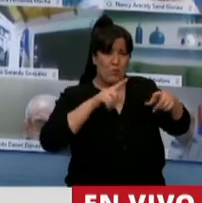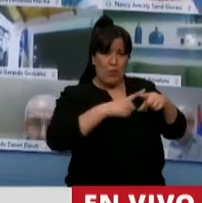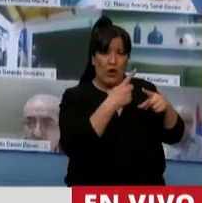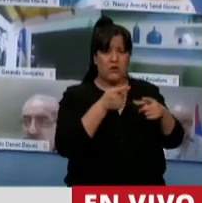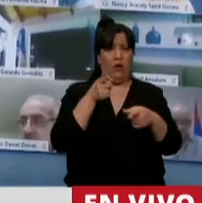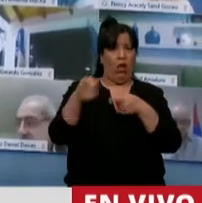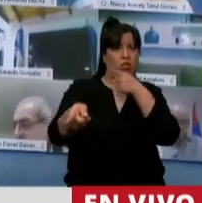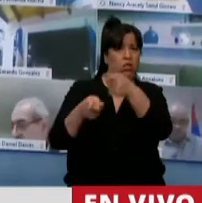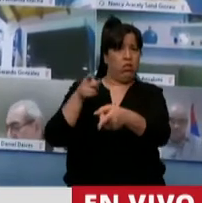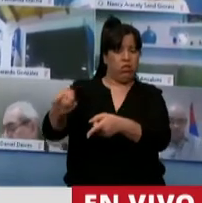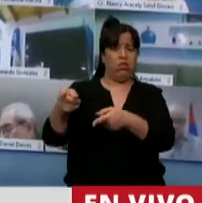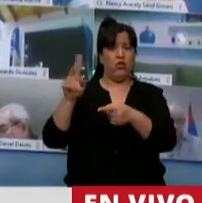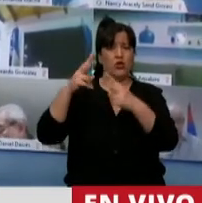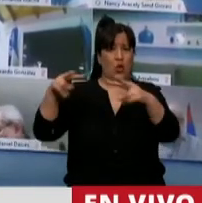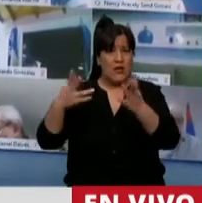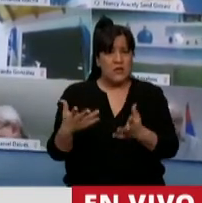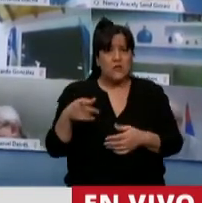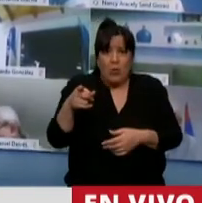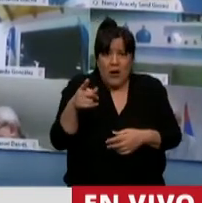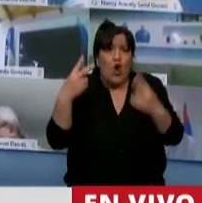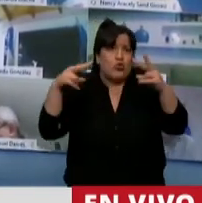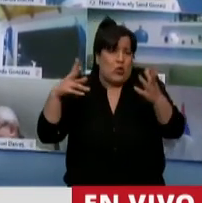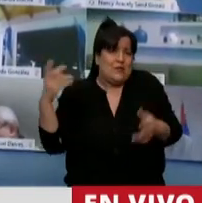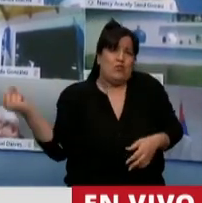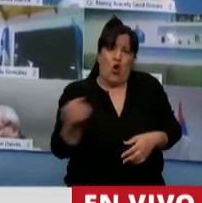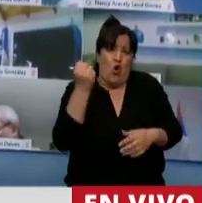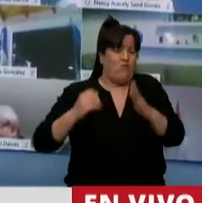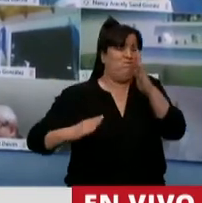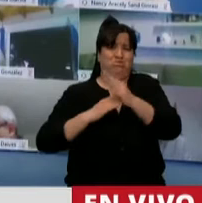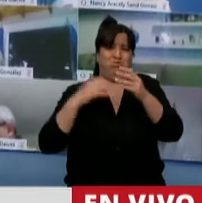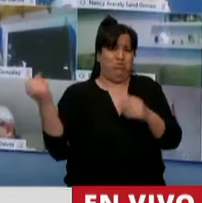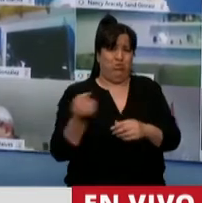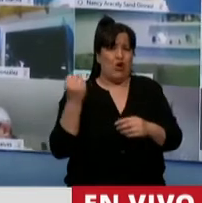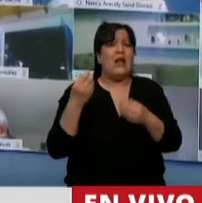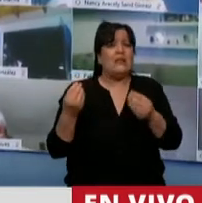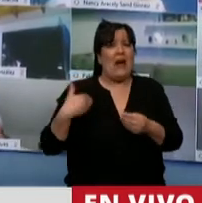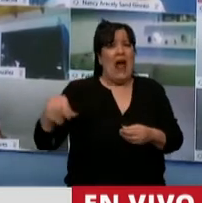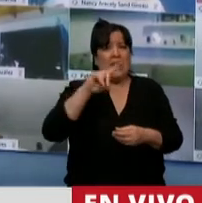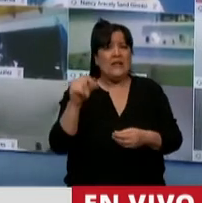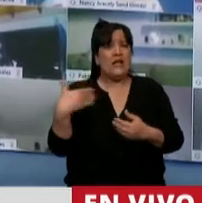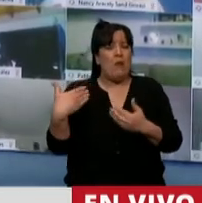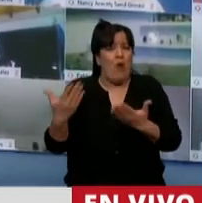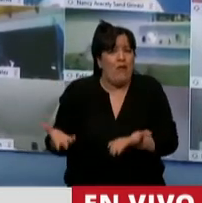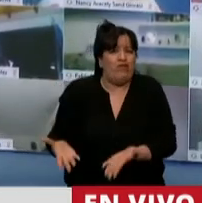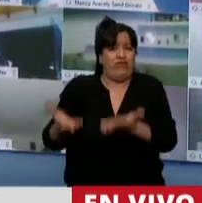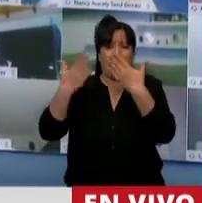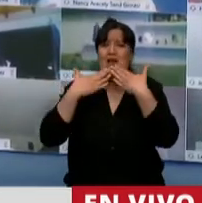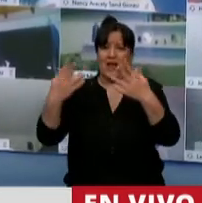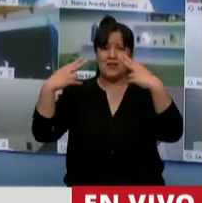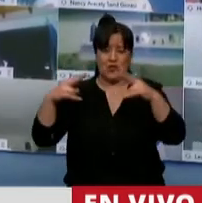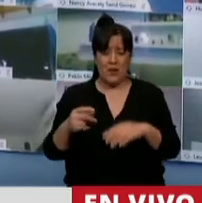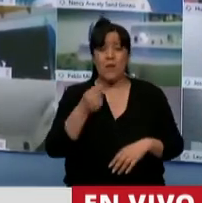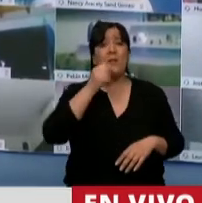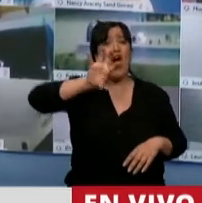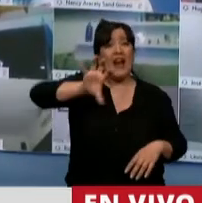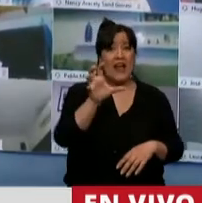las palancas que tiene Argentina para poder despegar y para poder generar empleo. En nuestra región, en el NOA,